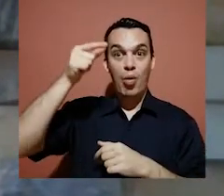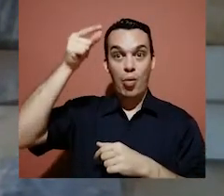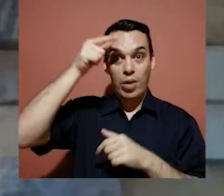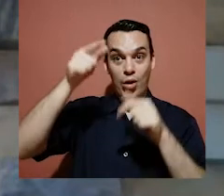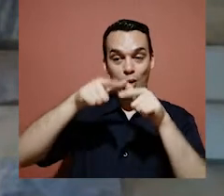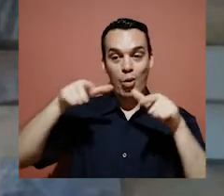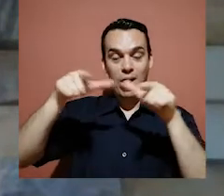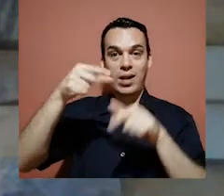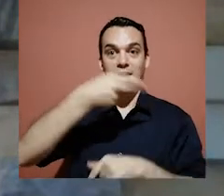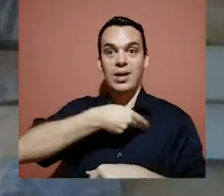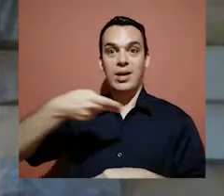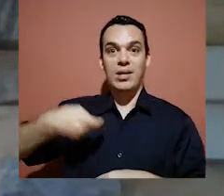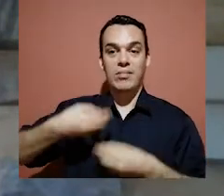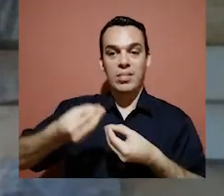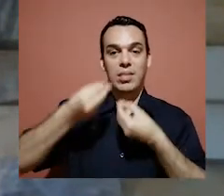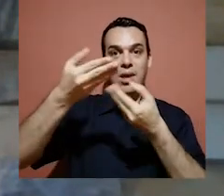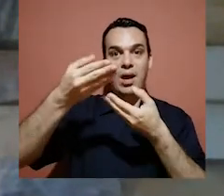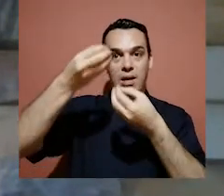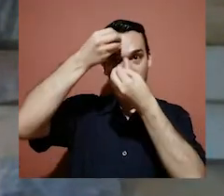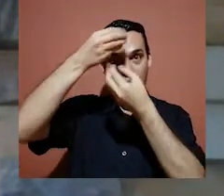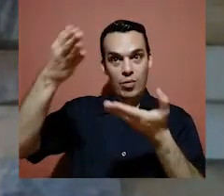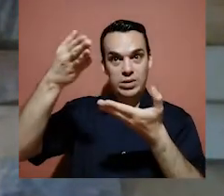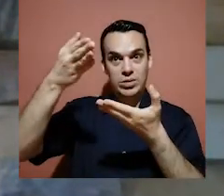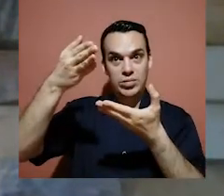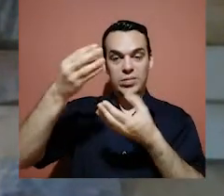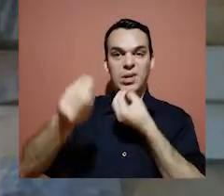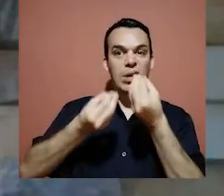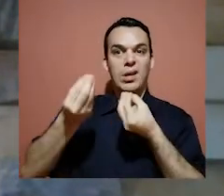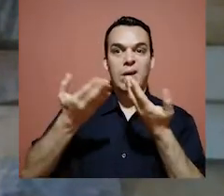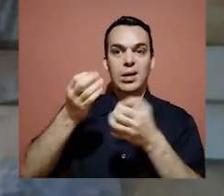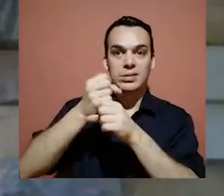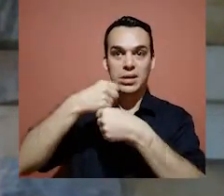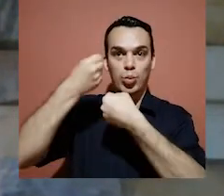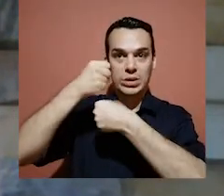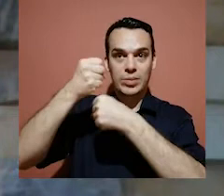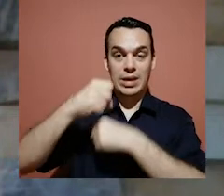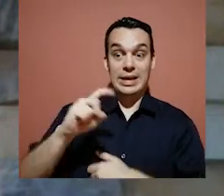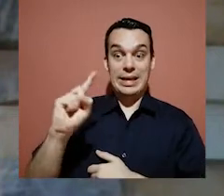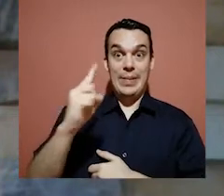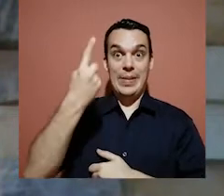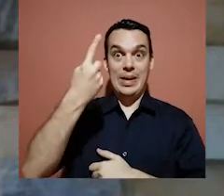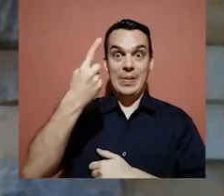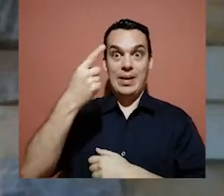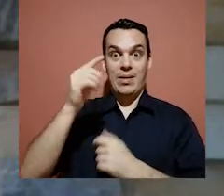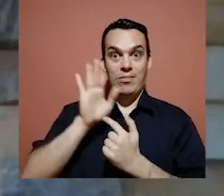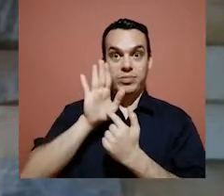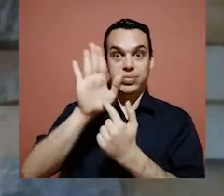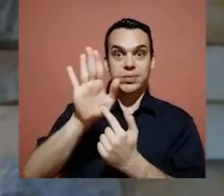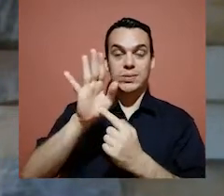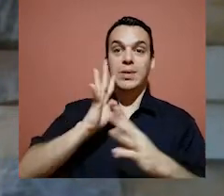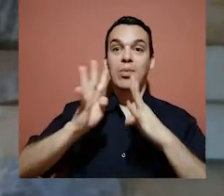entregarle a toda la comunidad información del quehacer municipal. En esta primera edición